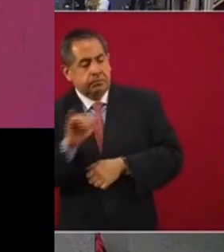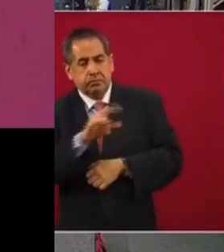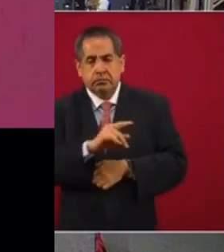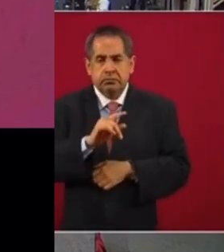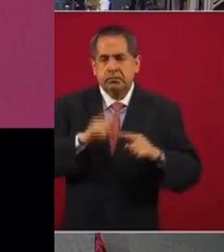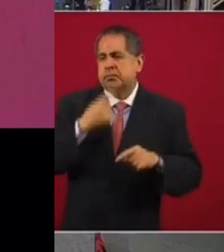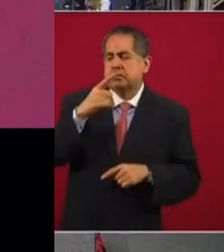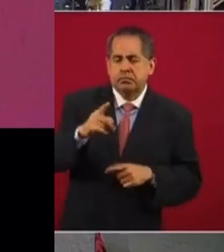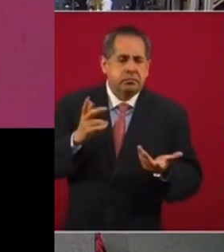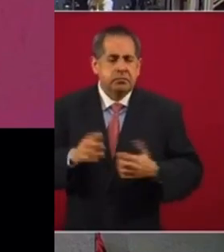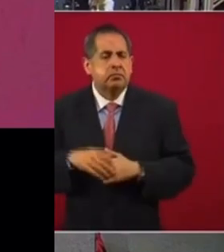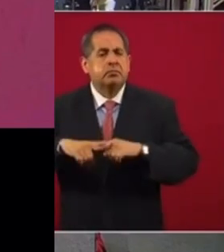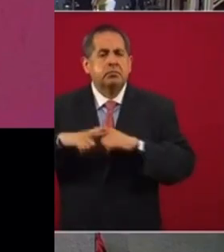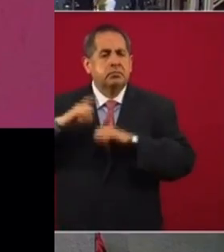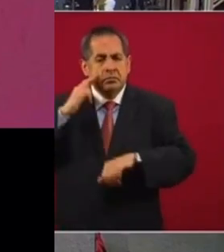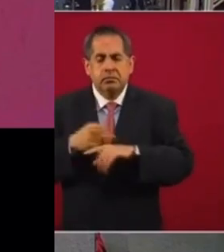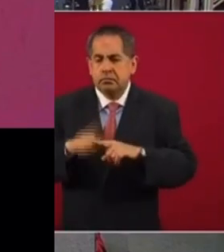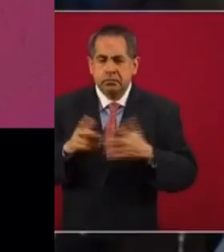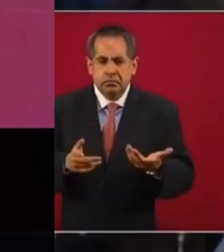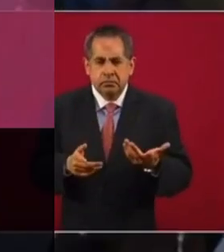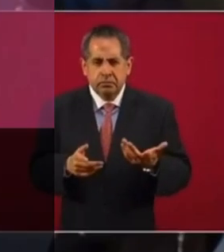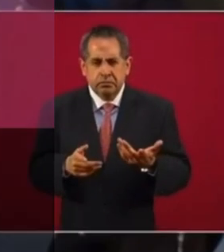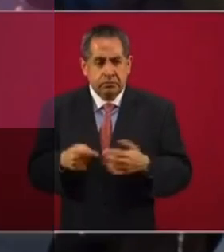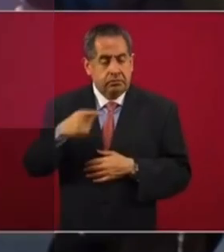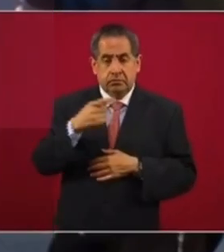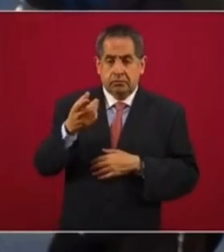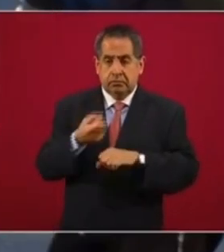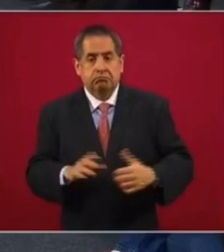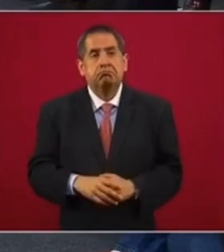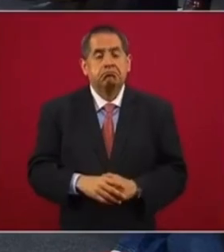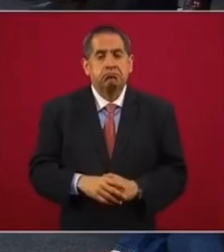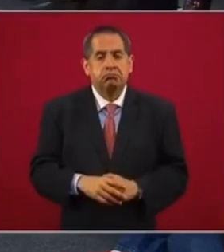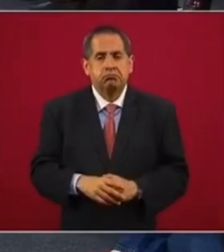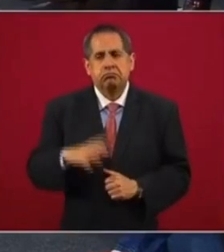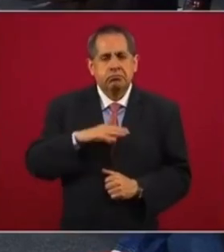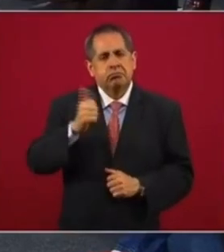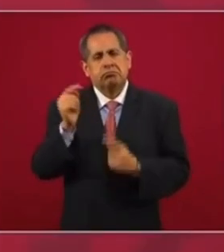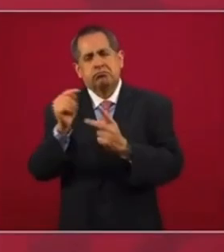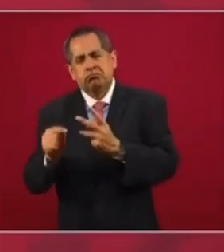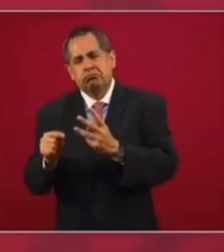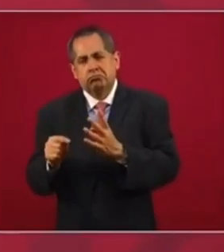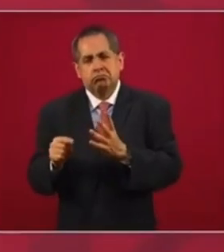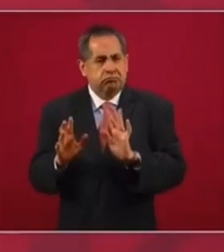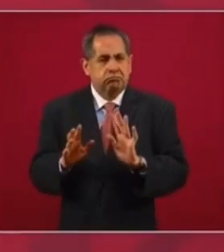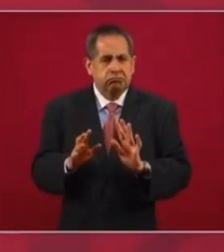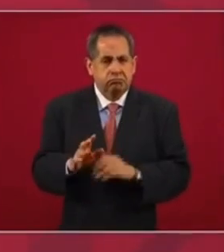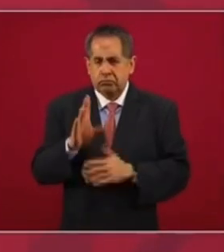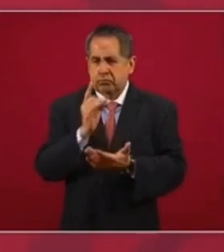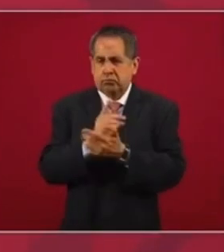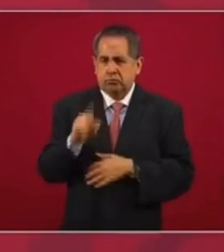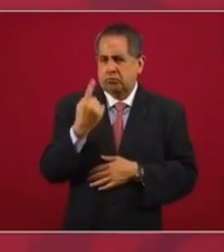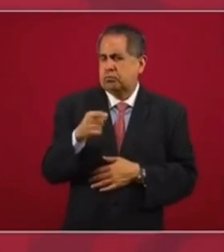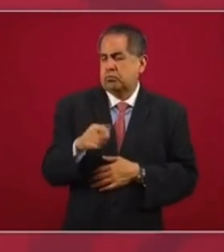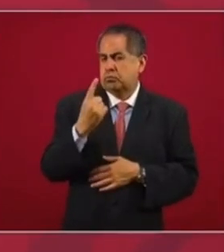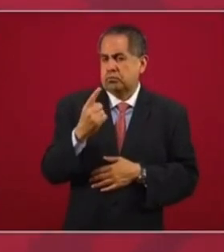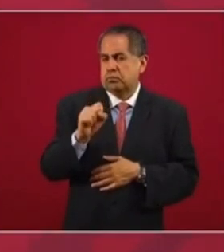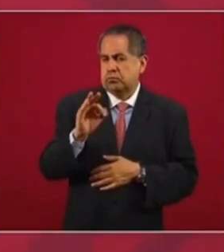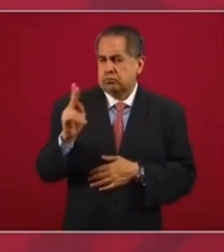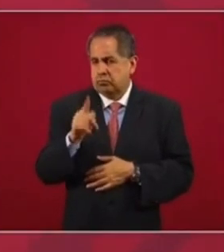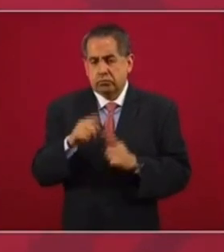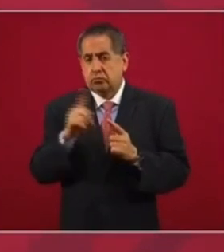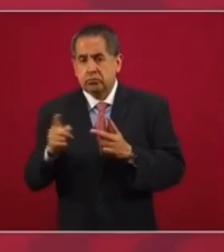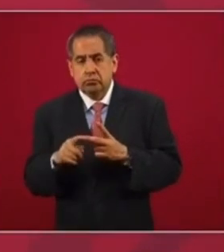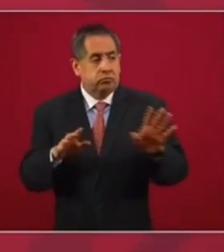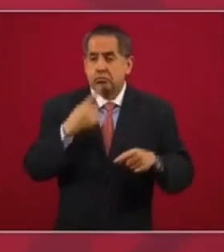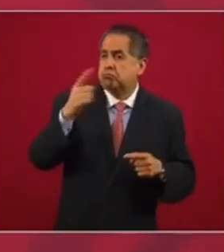denuncia que hace este diputado. En este caso, debería de excusarse la titular de la Secretaría de la Función Pública. Hay otras instancias, no solo es la Función Pública.